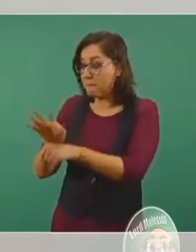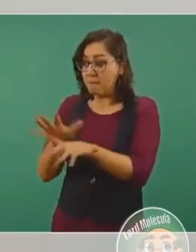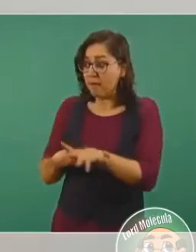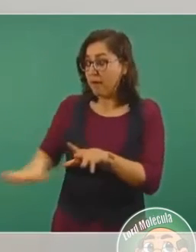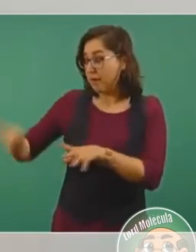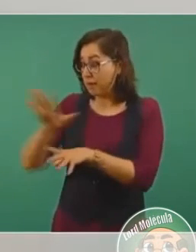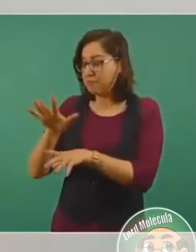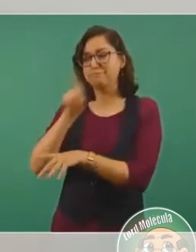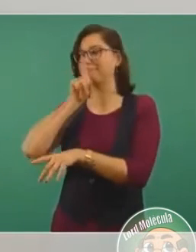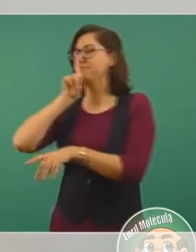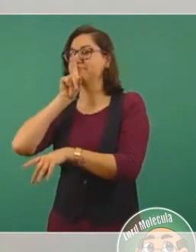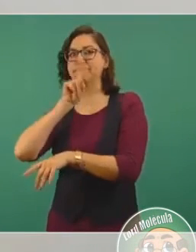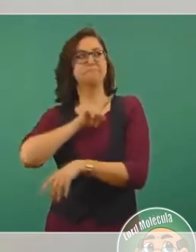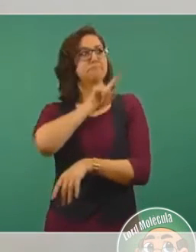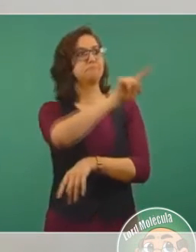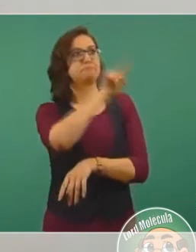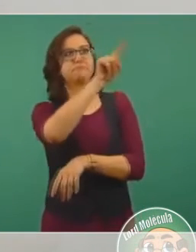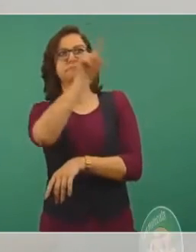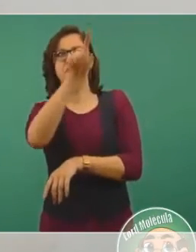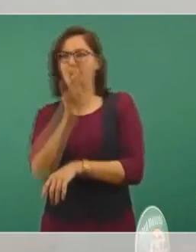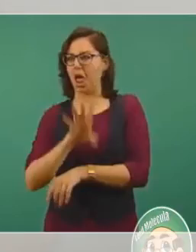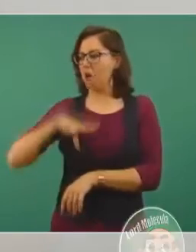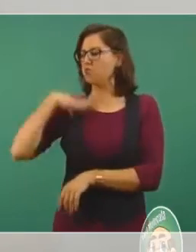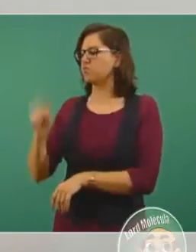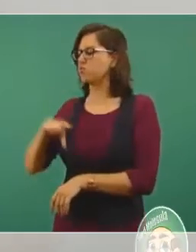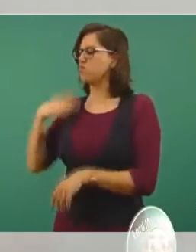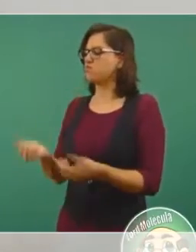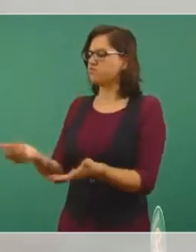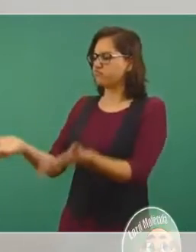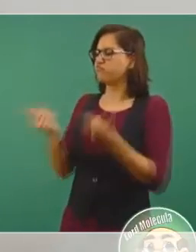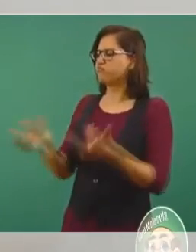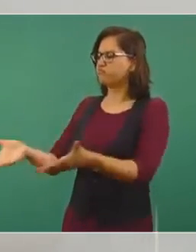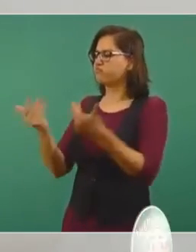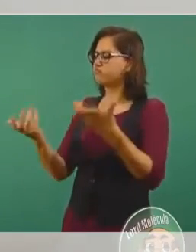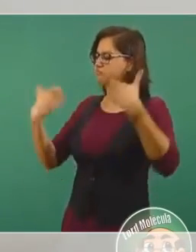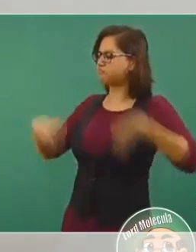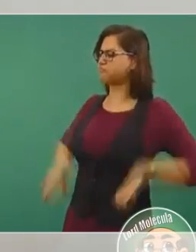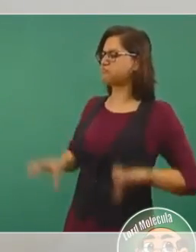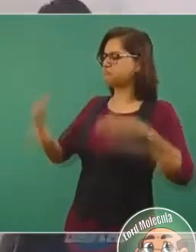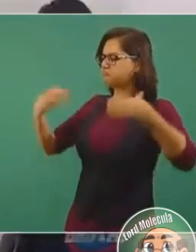de los explotadores y concesionarios.